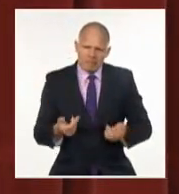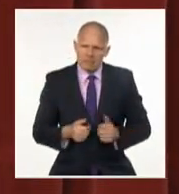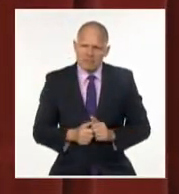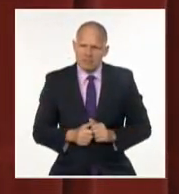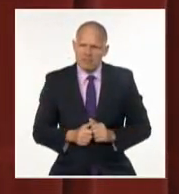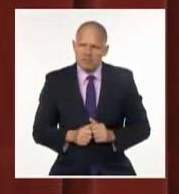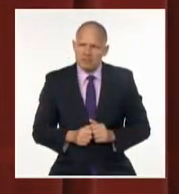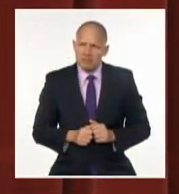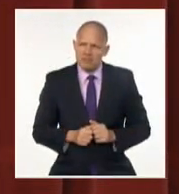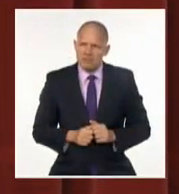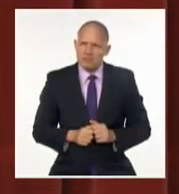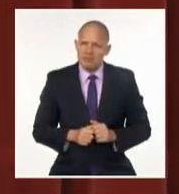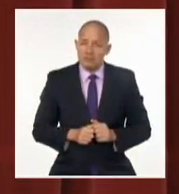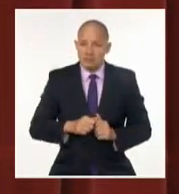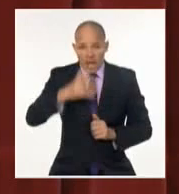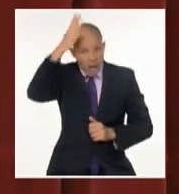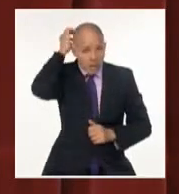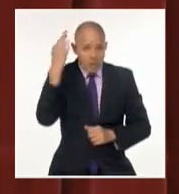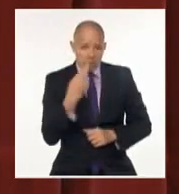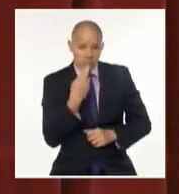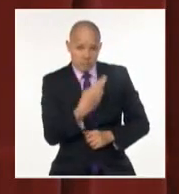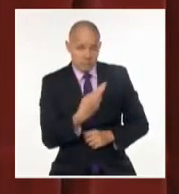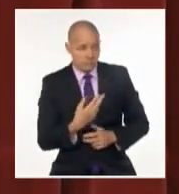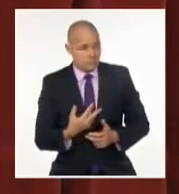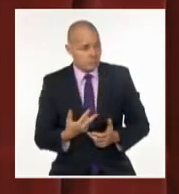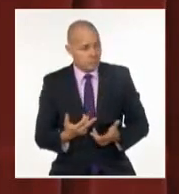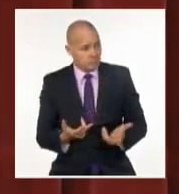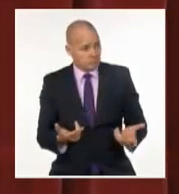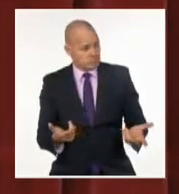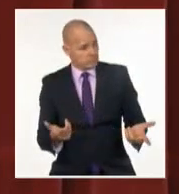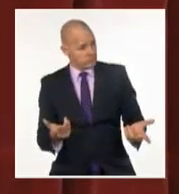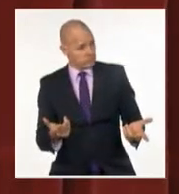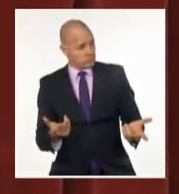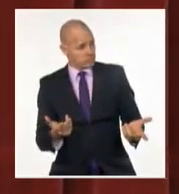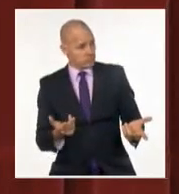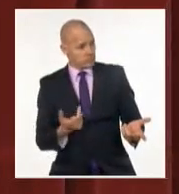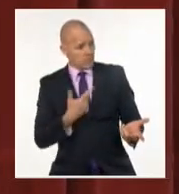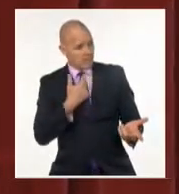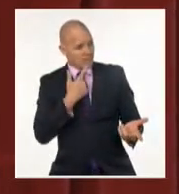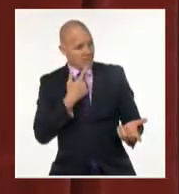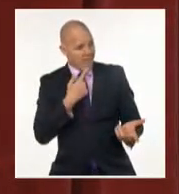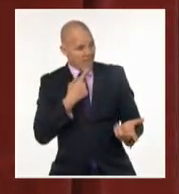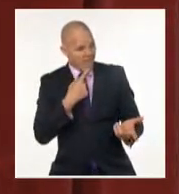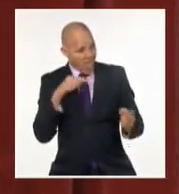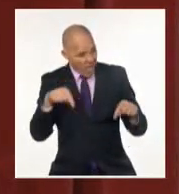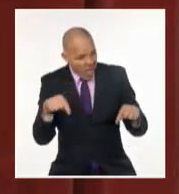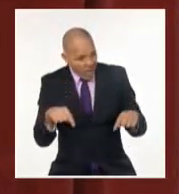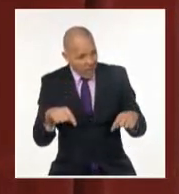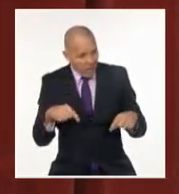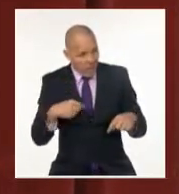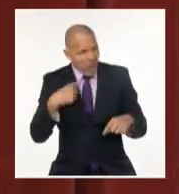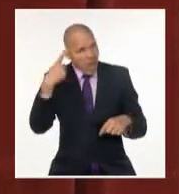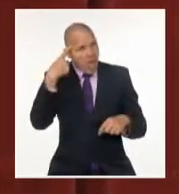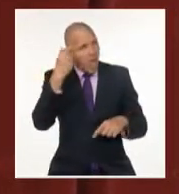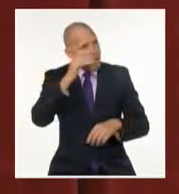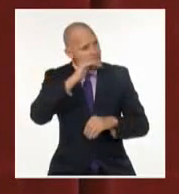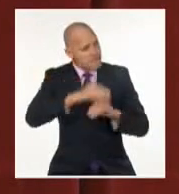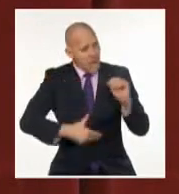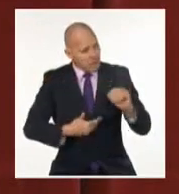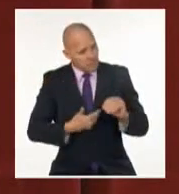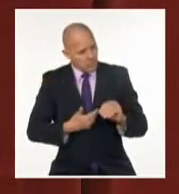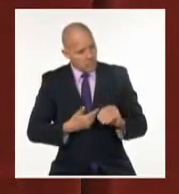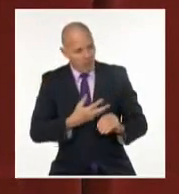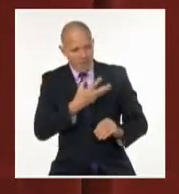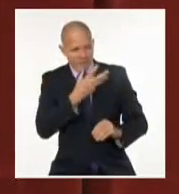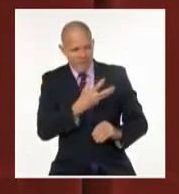Y Raúl le responde, ahora yo pienso que mi hermano Fidel Castro